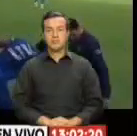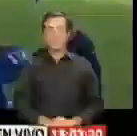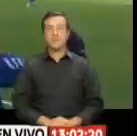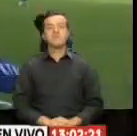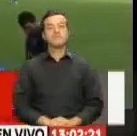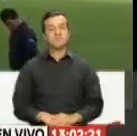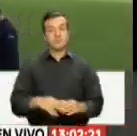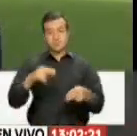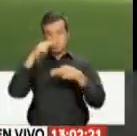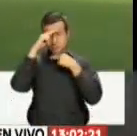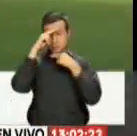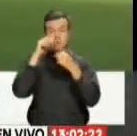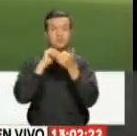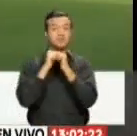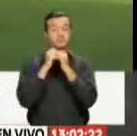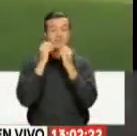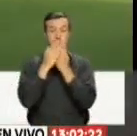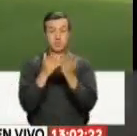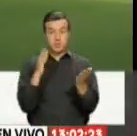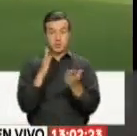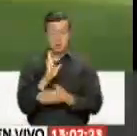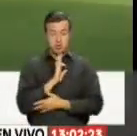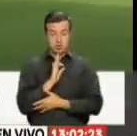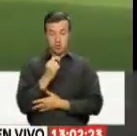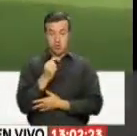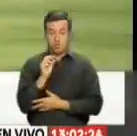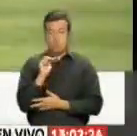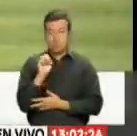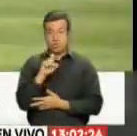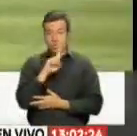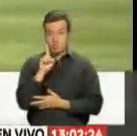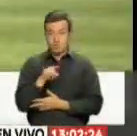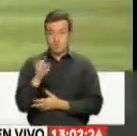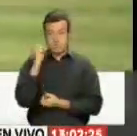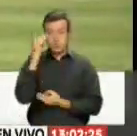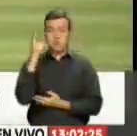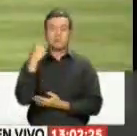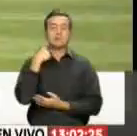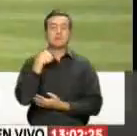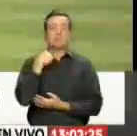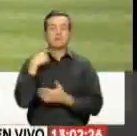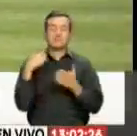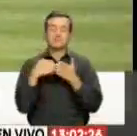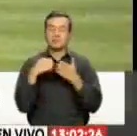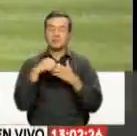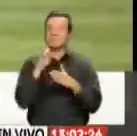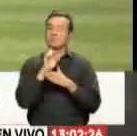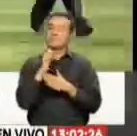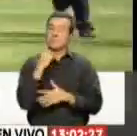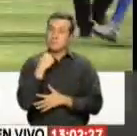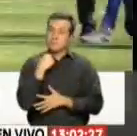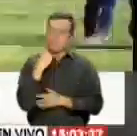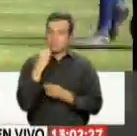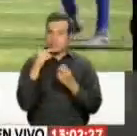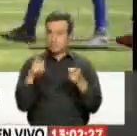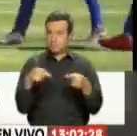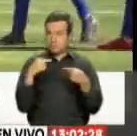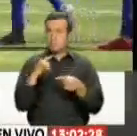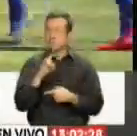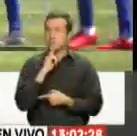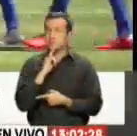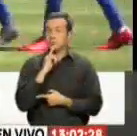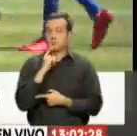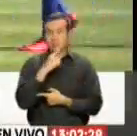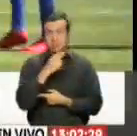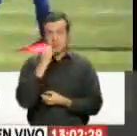Y en las noticias deportivas, Hernán Darío, el bolillo Gómez, habló sobre la derrota de la selección ecuatoriana de fútbol frente a Estados Unidos